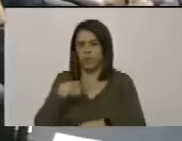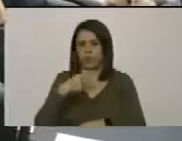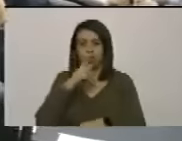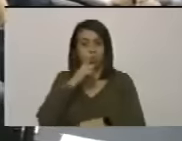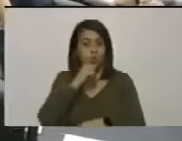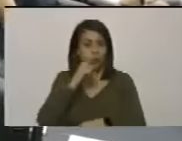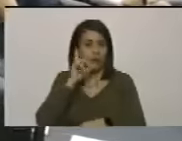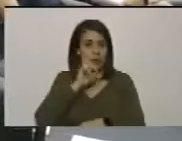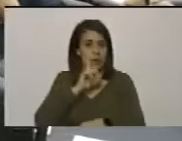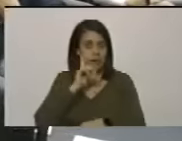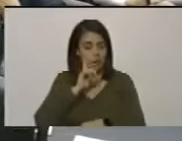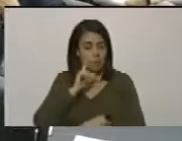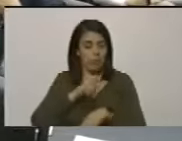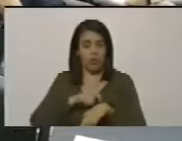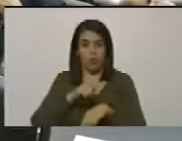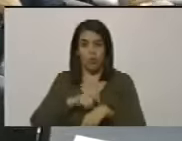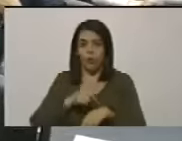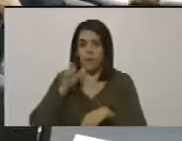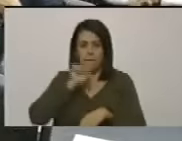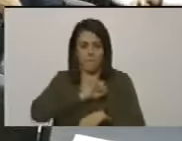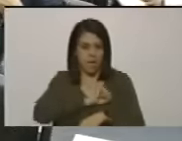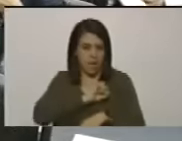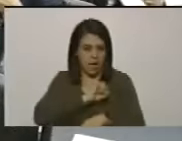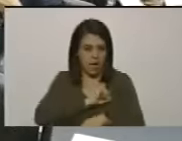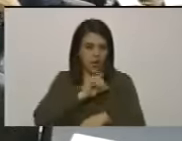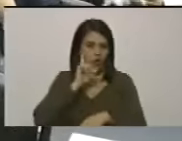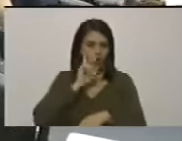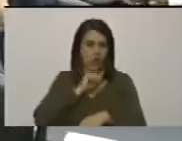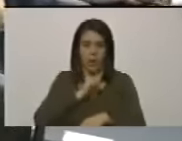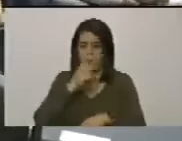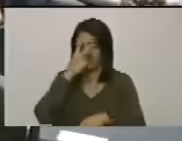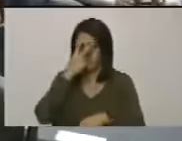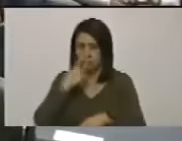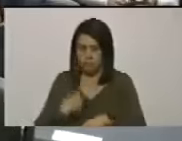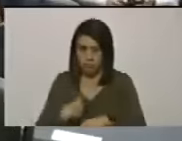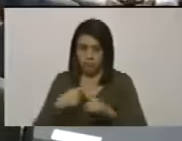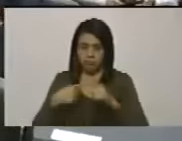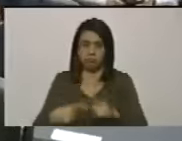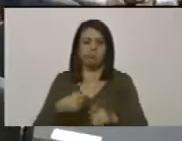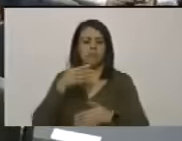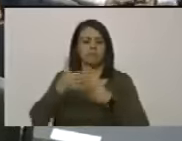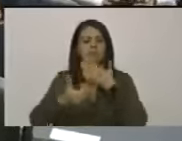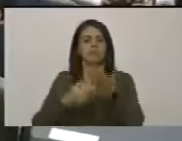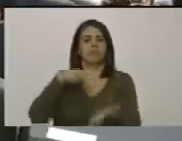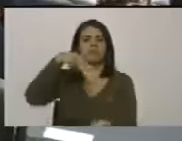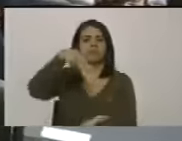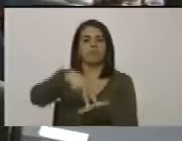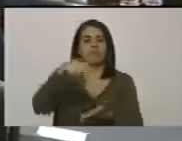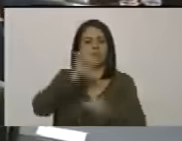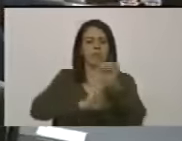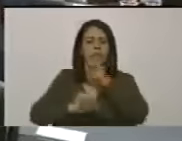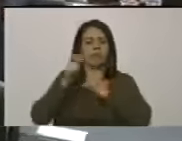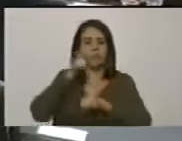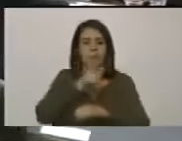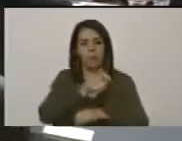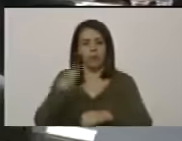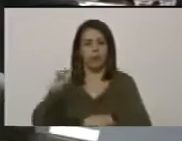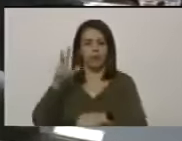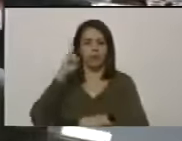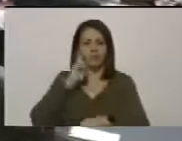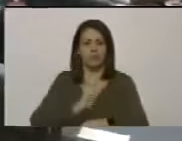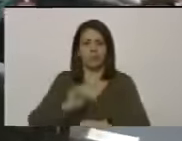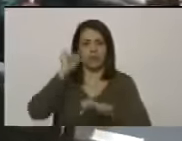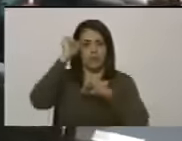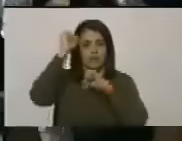momento de mentira no es momento de cobarde no es momento de miseria es momento de dar un paso al frente y defender la patria de Bolívar que viva la